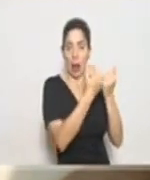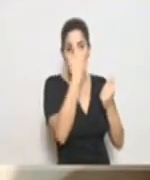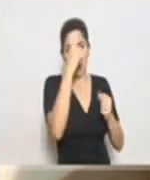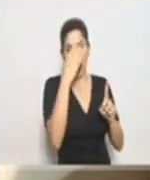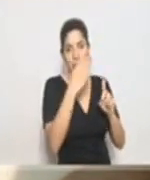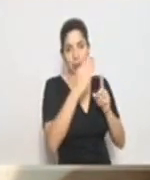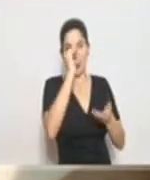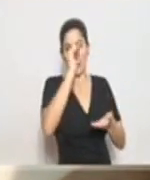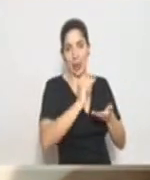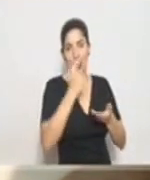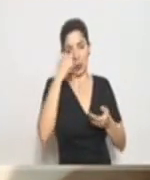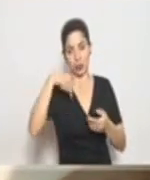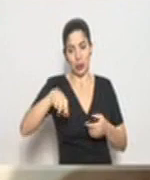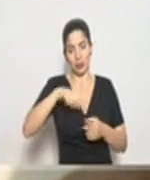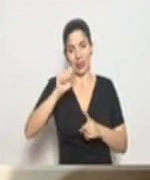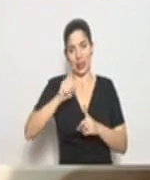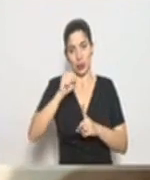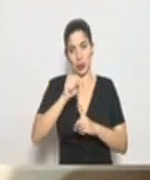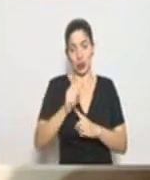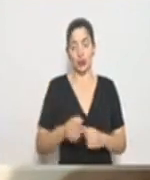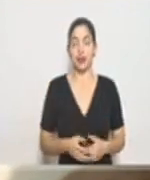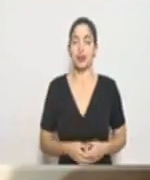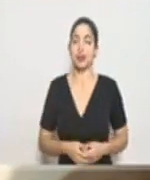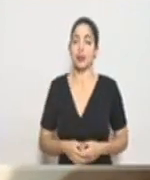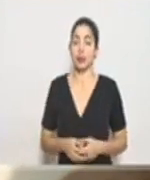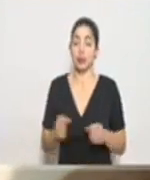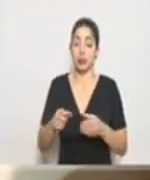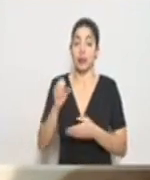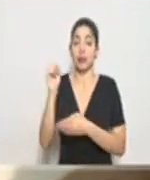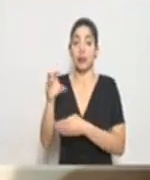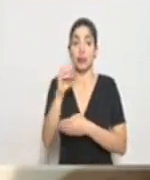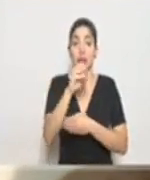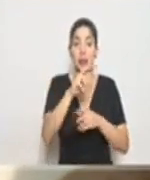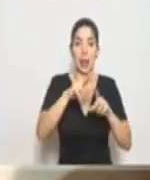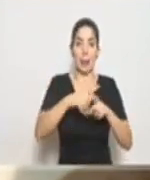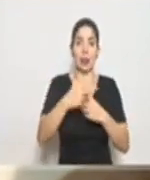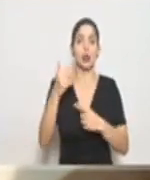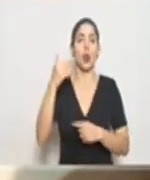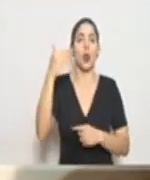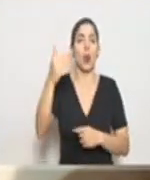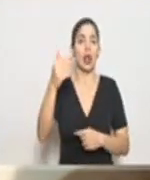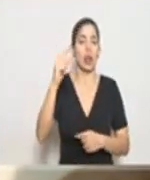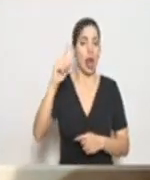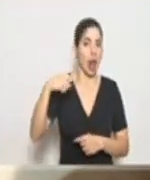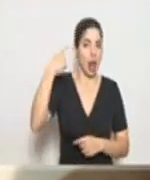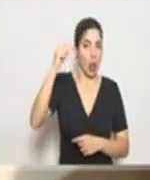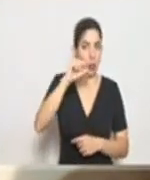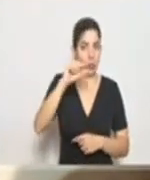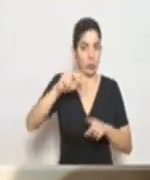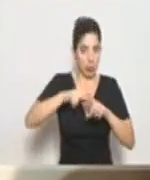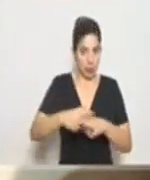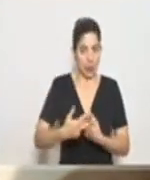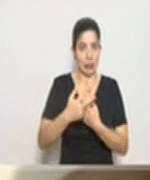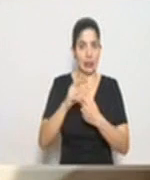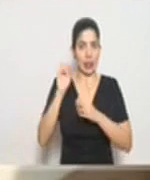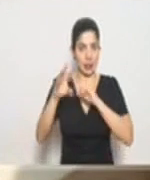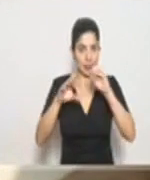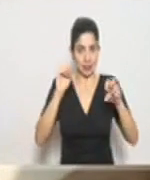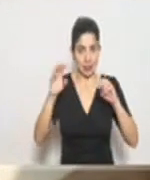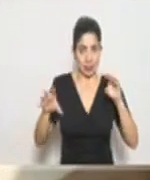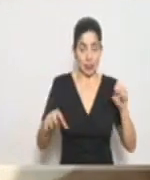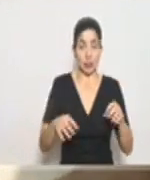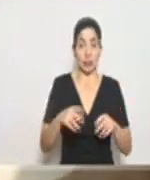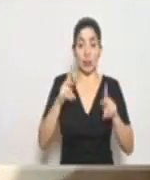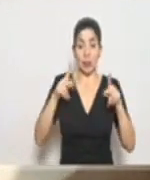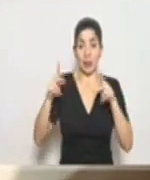estas circunstancias. La entrega se iniciará, como decía, a partir de la próxima semana. Las